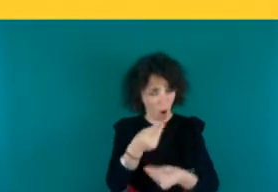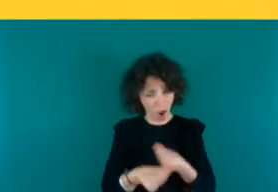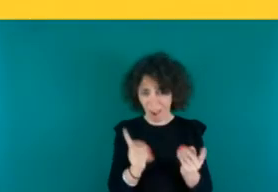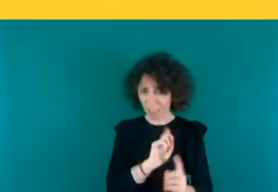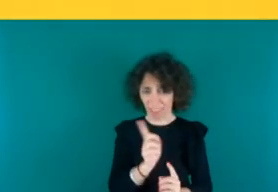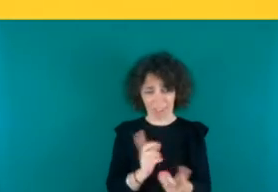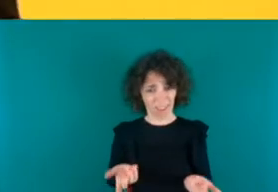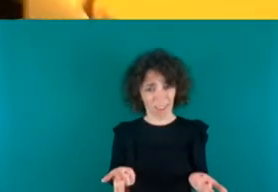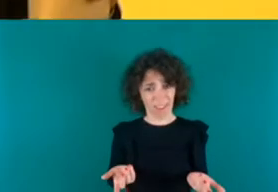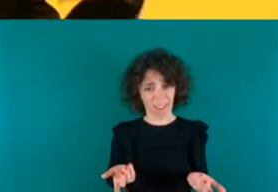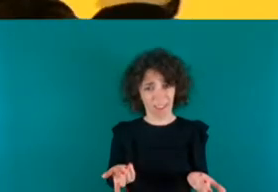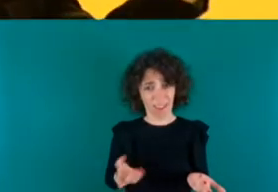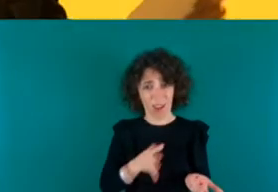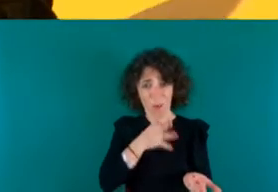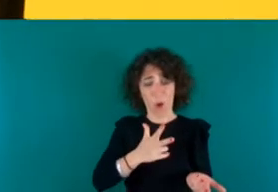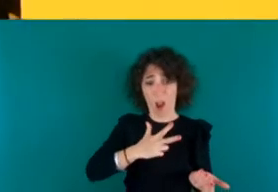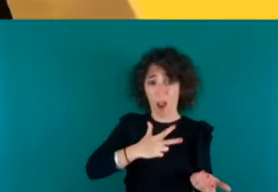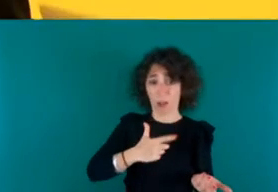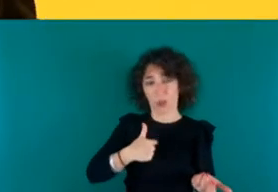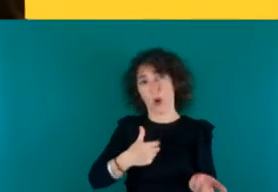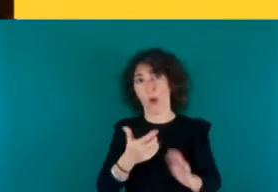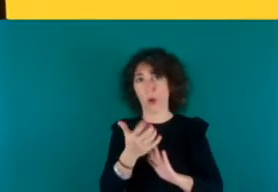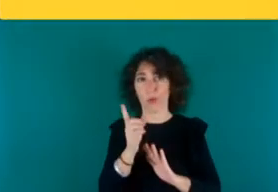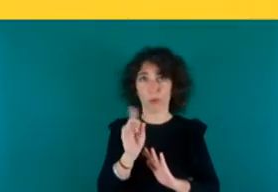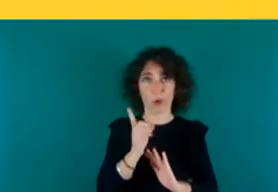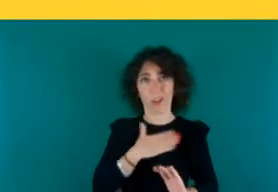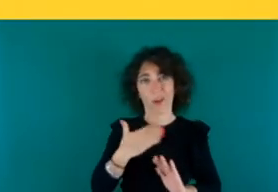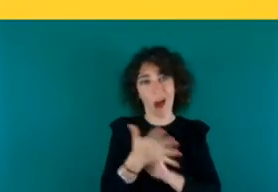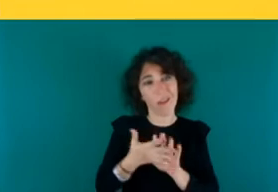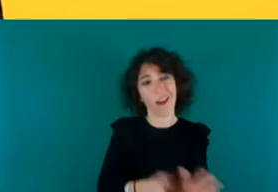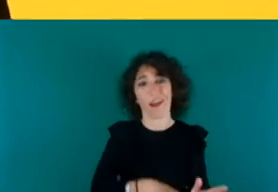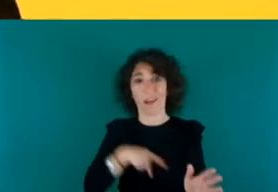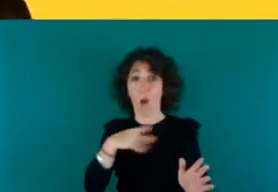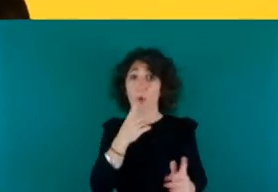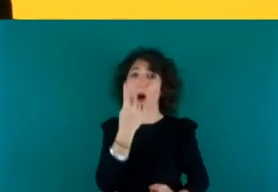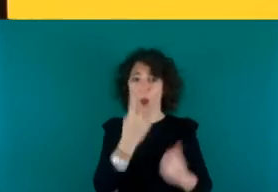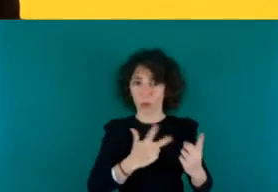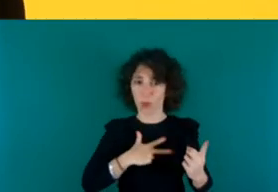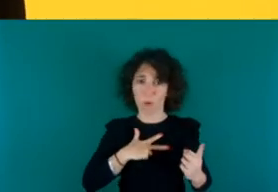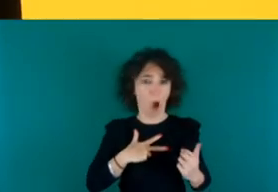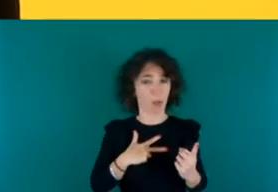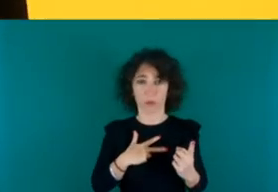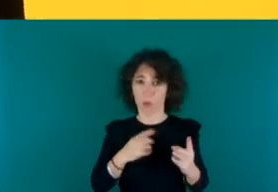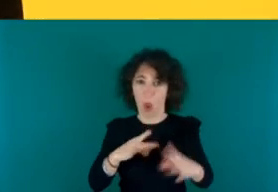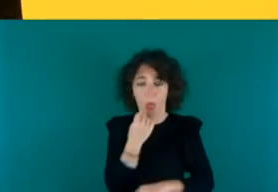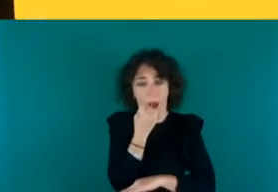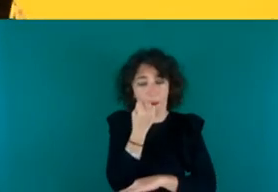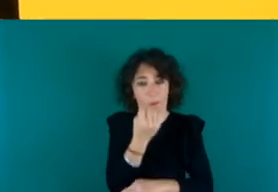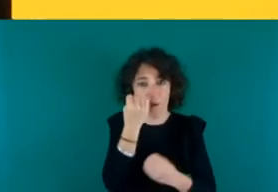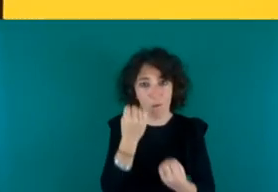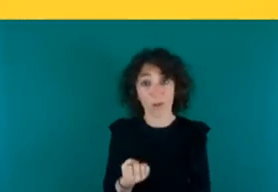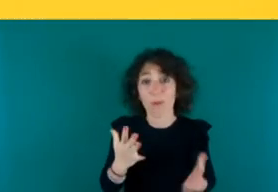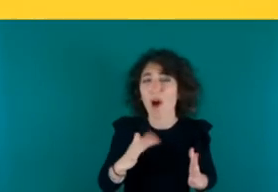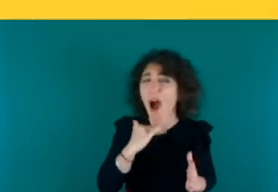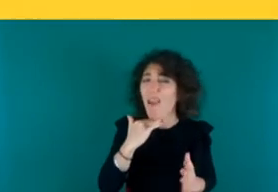creo que sea por qué los letrados y no es una generalización porque hay también abogados que se están implicando. Pero, lo que está claro es que aquí